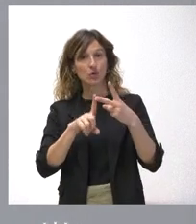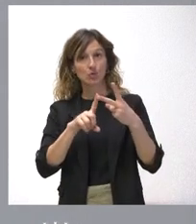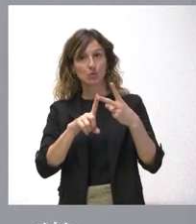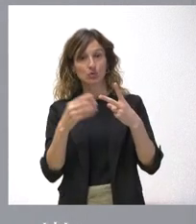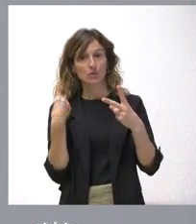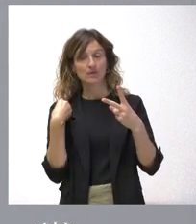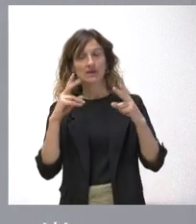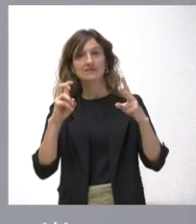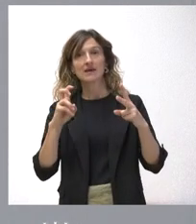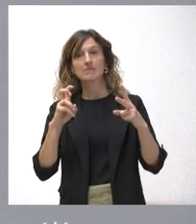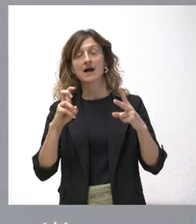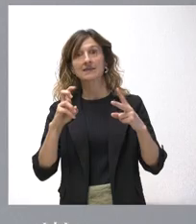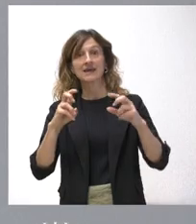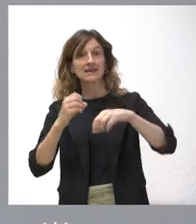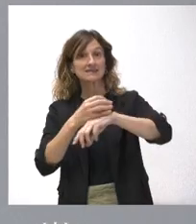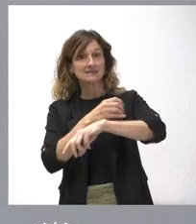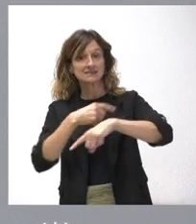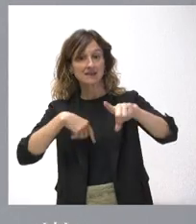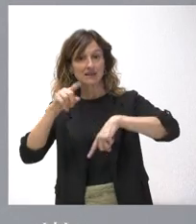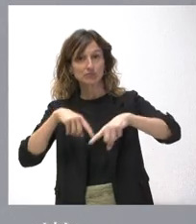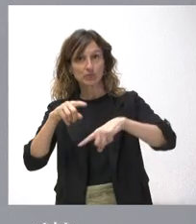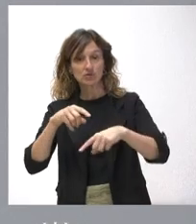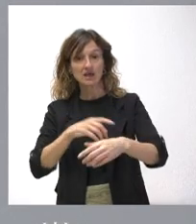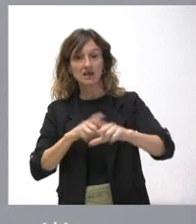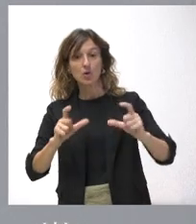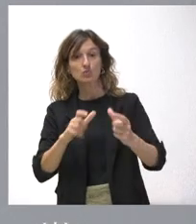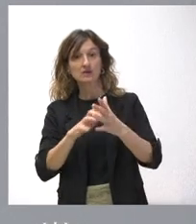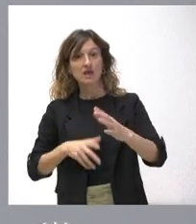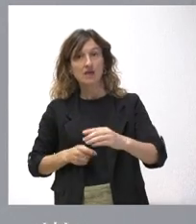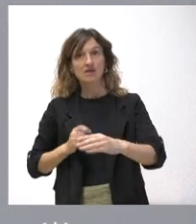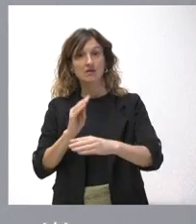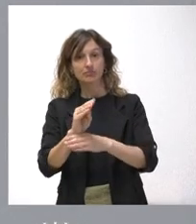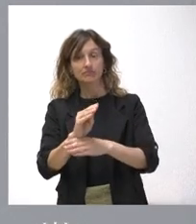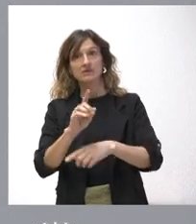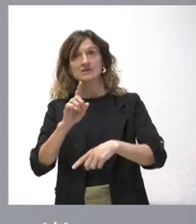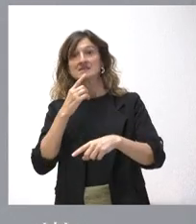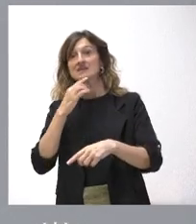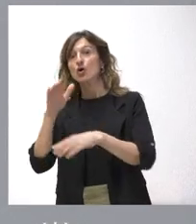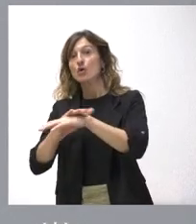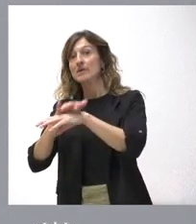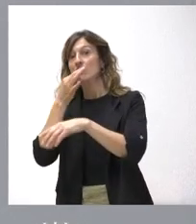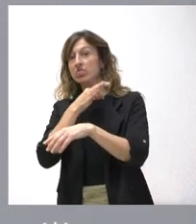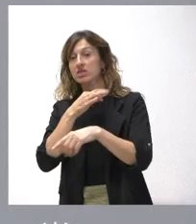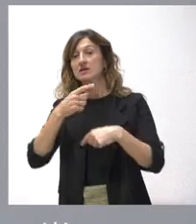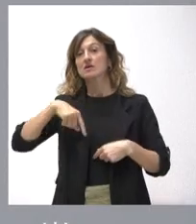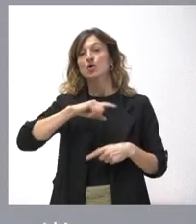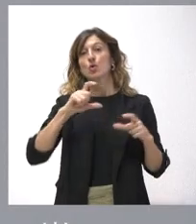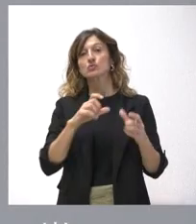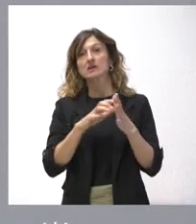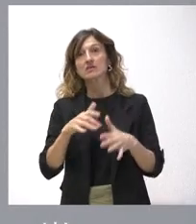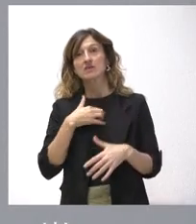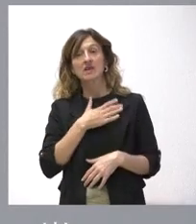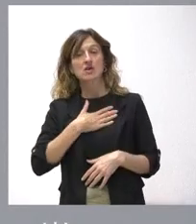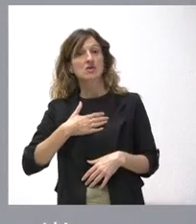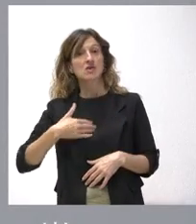tema del déficit del transporte, ¿qué va a pasar con la aportación de la Junta de Castilla y León si finalmente el Gobierno renuncia a la suya? Pues, mire, nosotros siempre lo dijimos, la nuestra